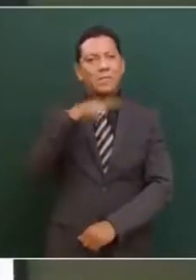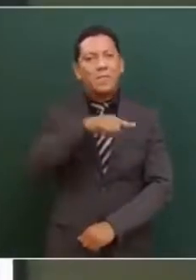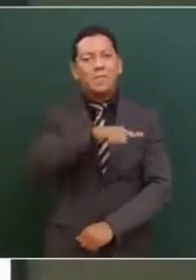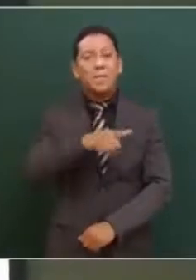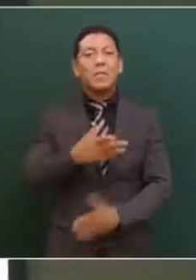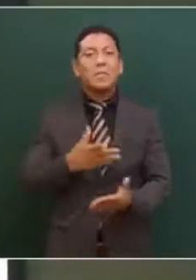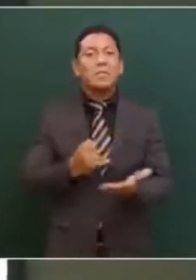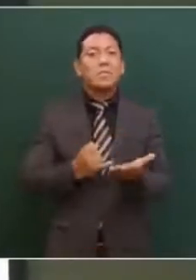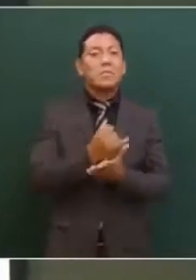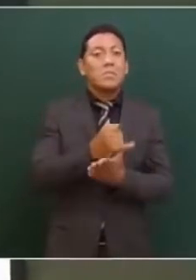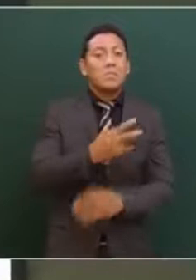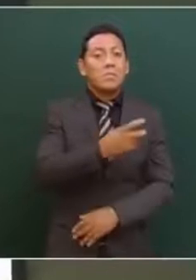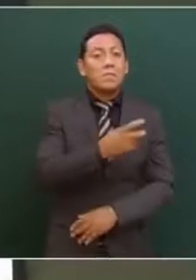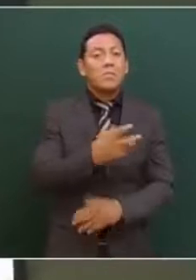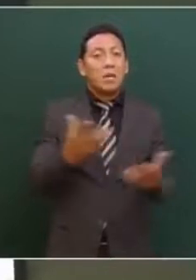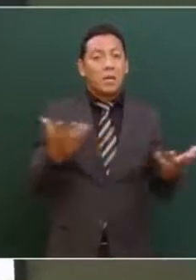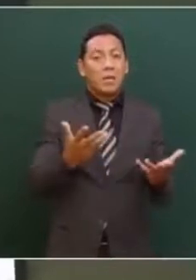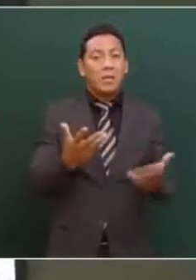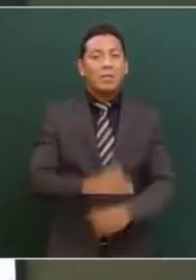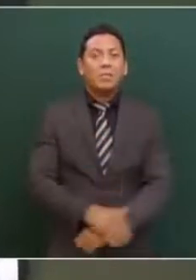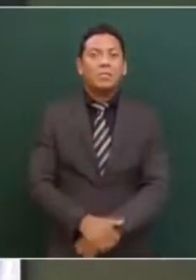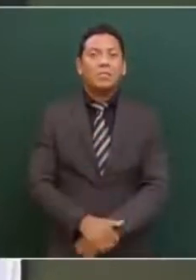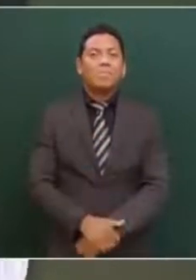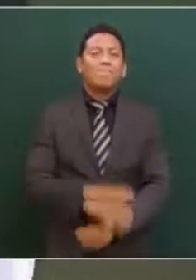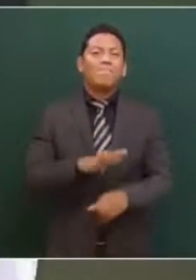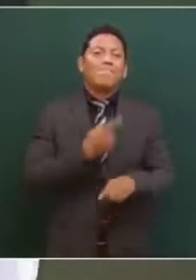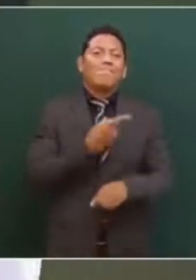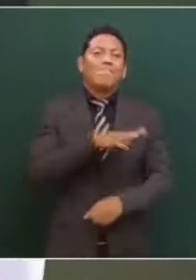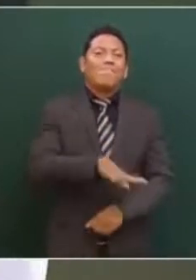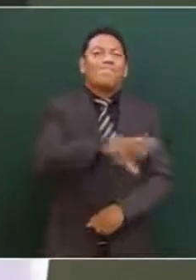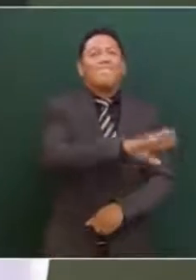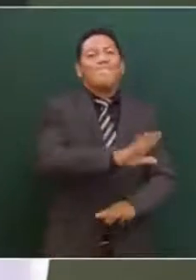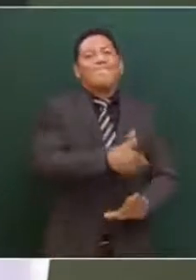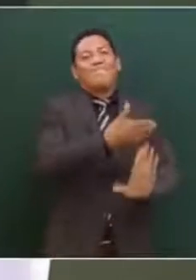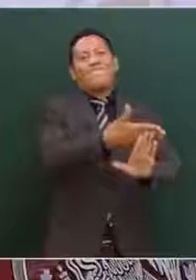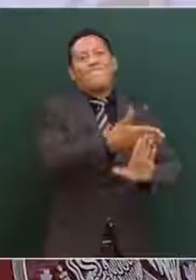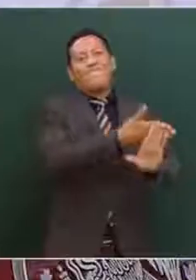esas decisiones que afectan a los pueblos.